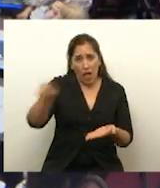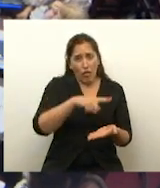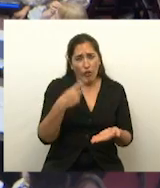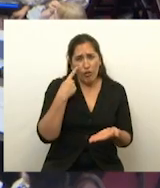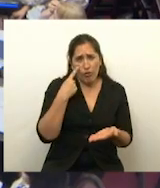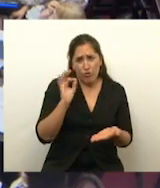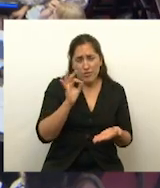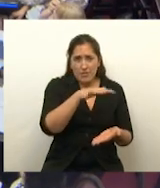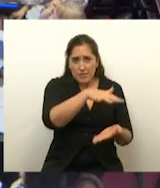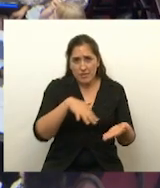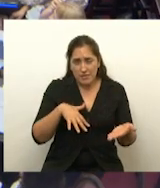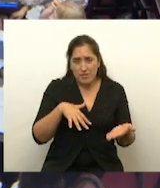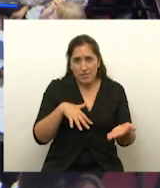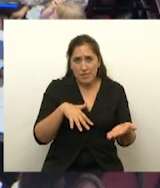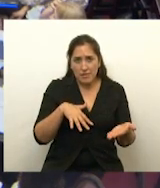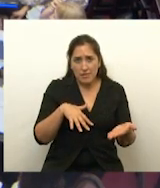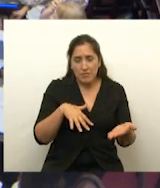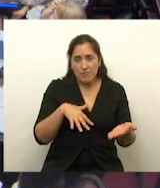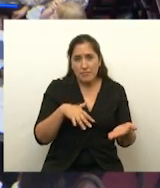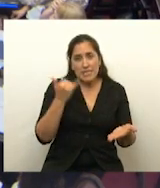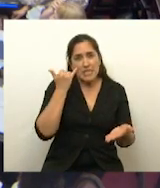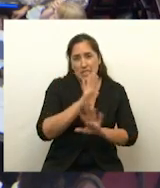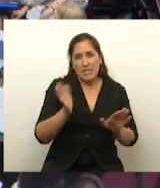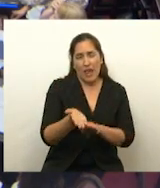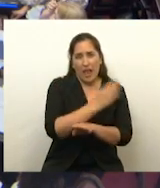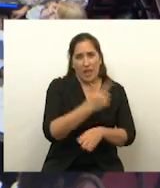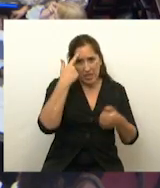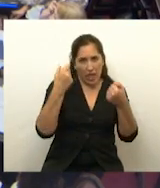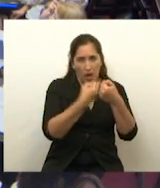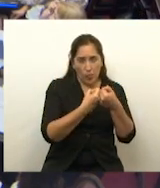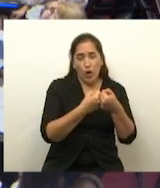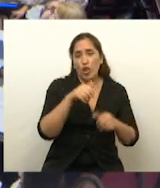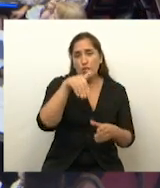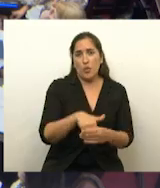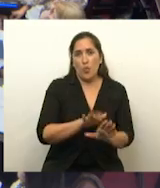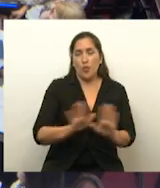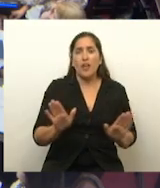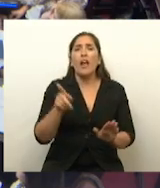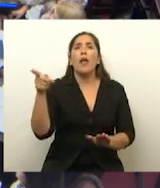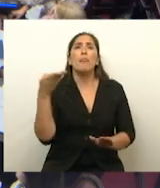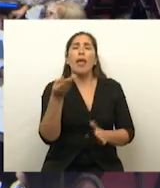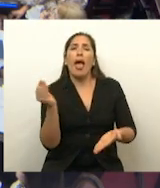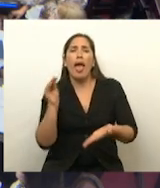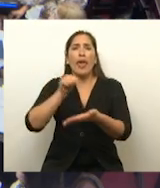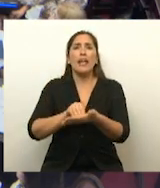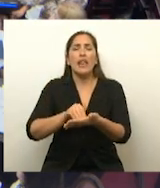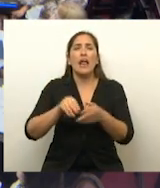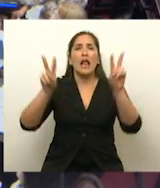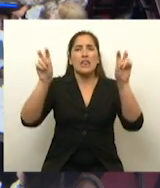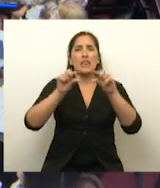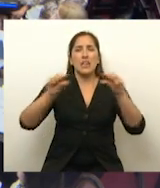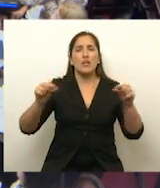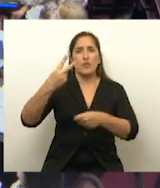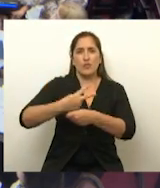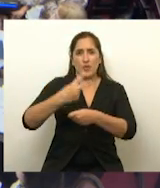materia de acuerdo, se va a votar. Lo que se agrega es el título segundo. Señor